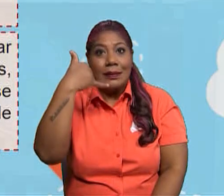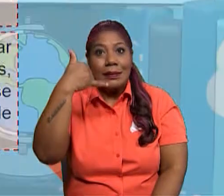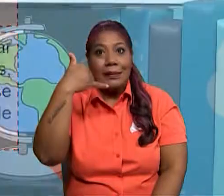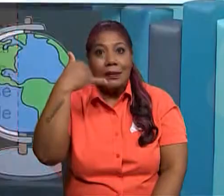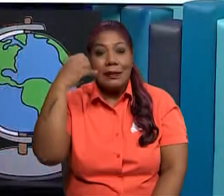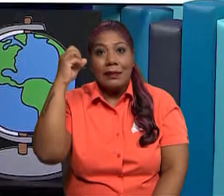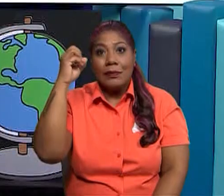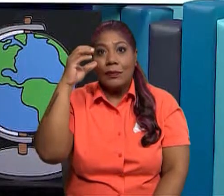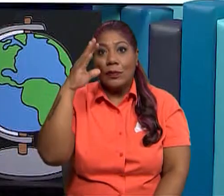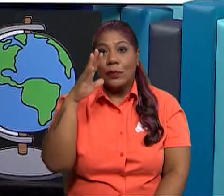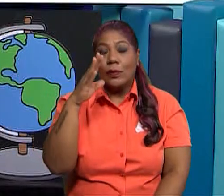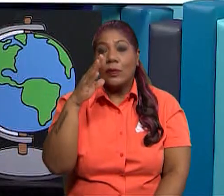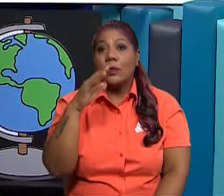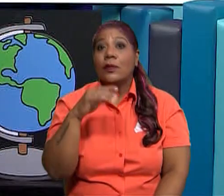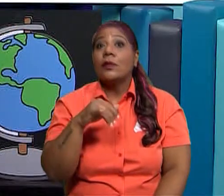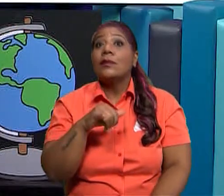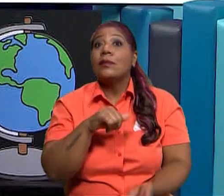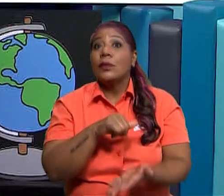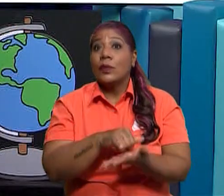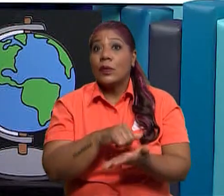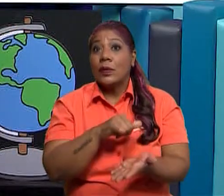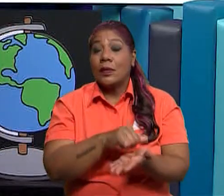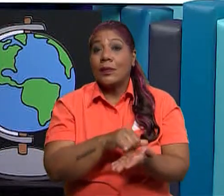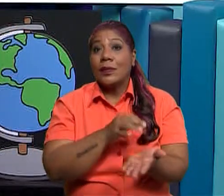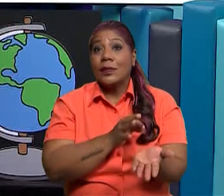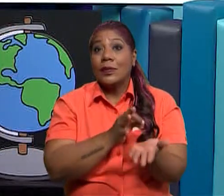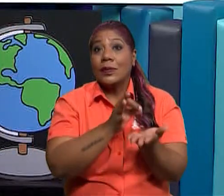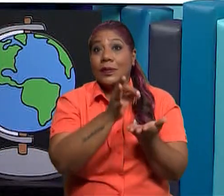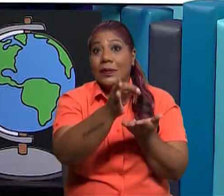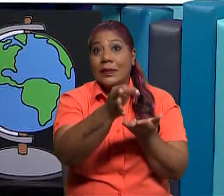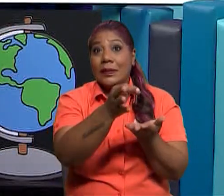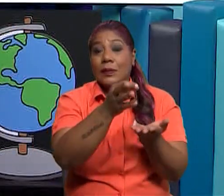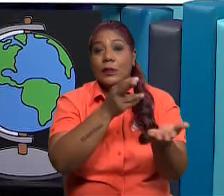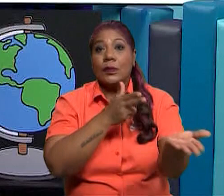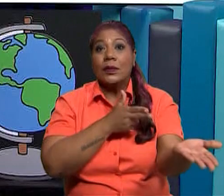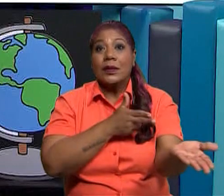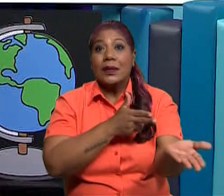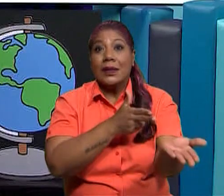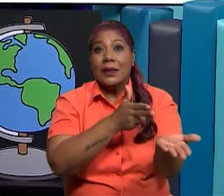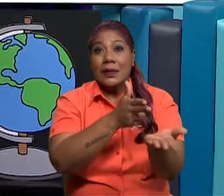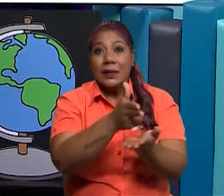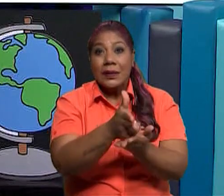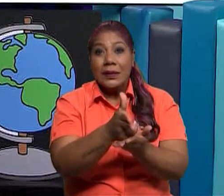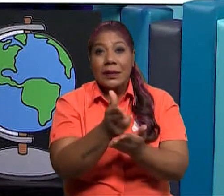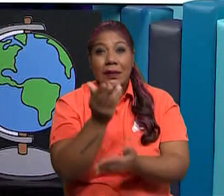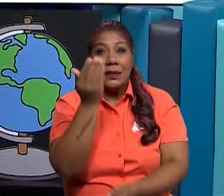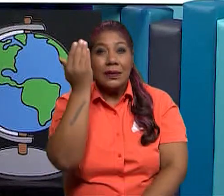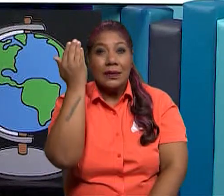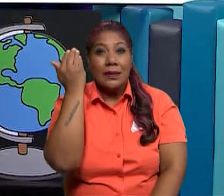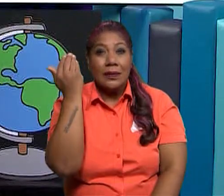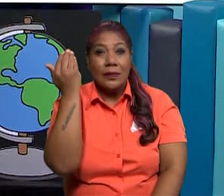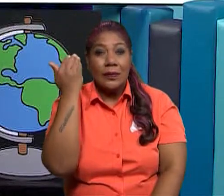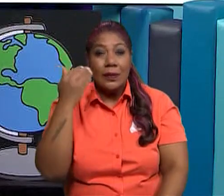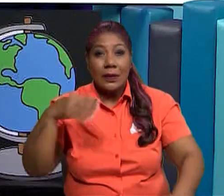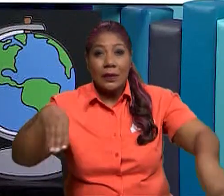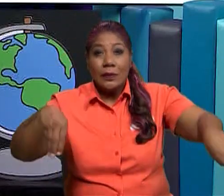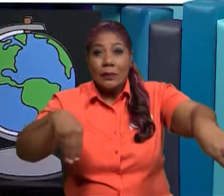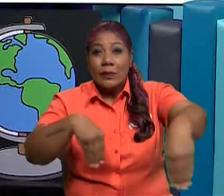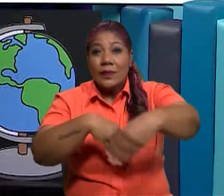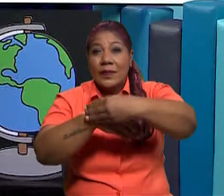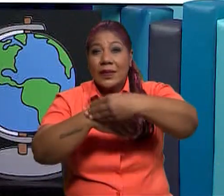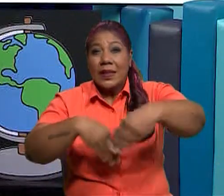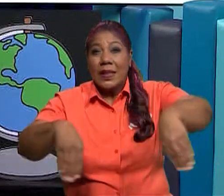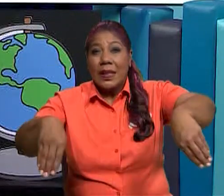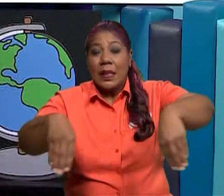fue lo que ocurrió en la provincia de Chiriquí, entre Volcán y Cerro Punta. ¿Recuerdan cuando la calle se inundó,